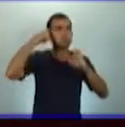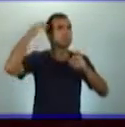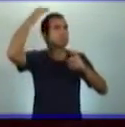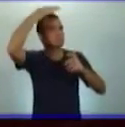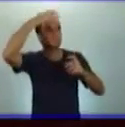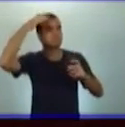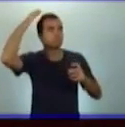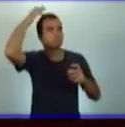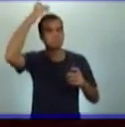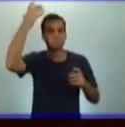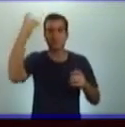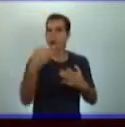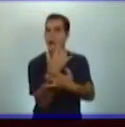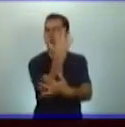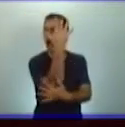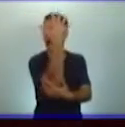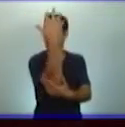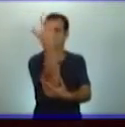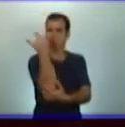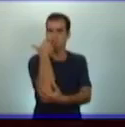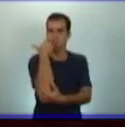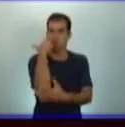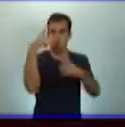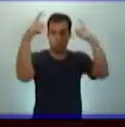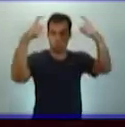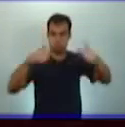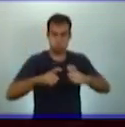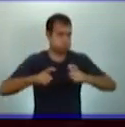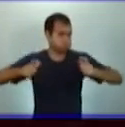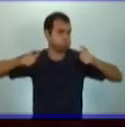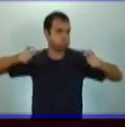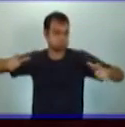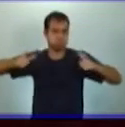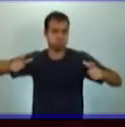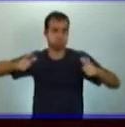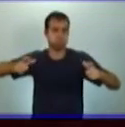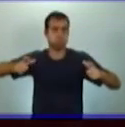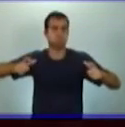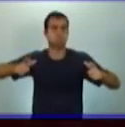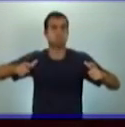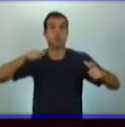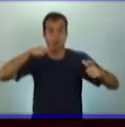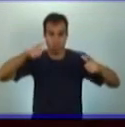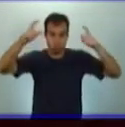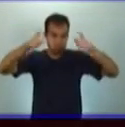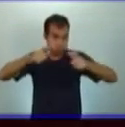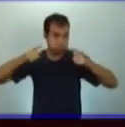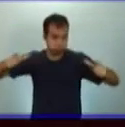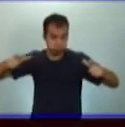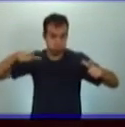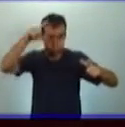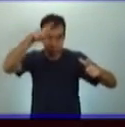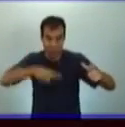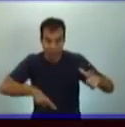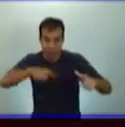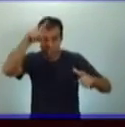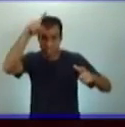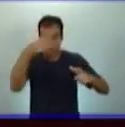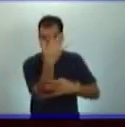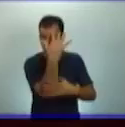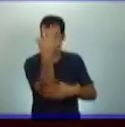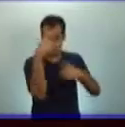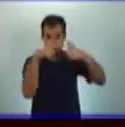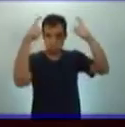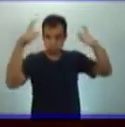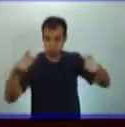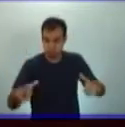de un tronco muy grueso y ese tronco es la constitución. Si estás pensando